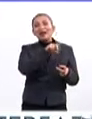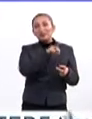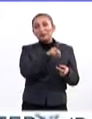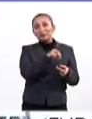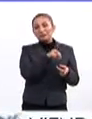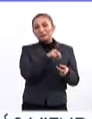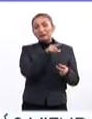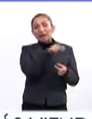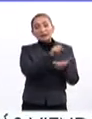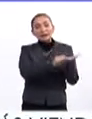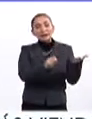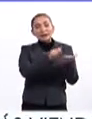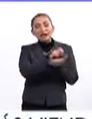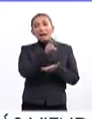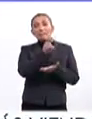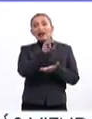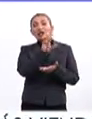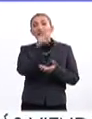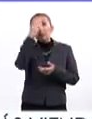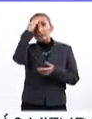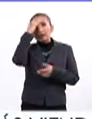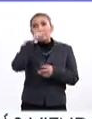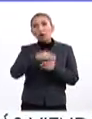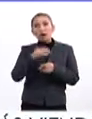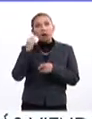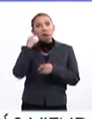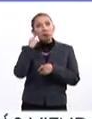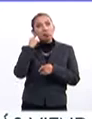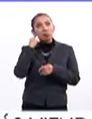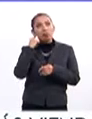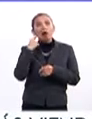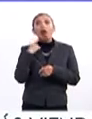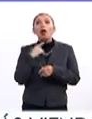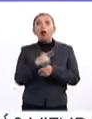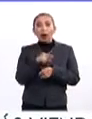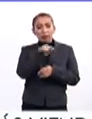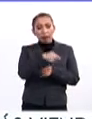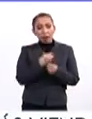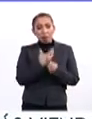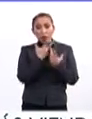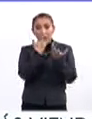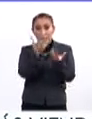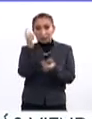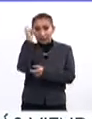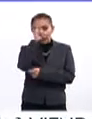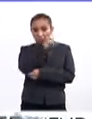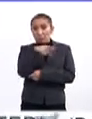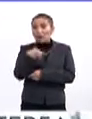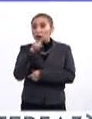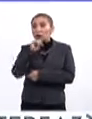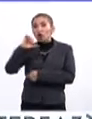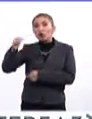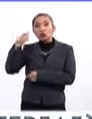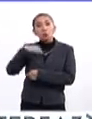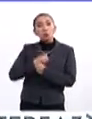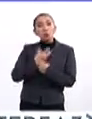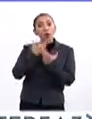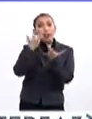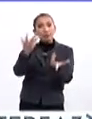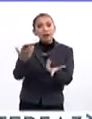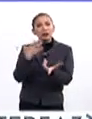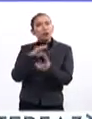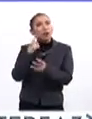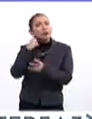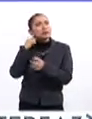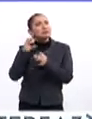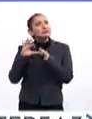decir, escribir versos que se te quedaran en las orejas. sea, tiene poemas muy complejos, pero también tiene otros que tienen tal